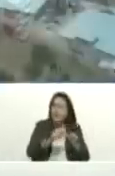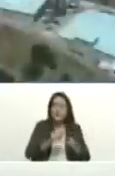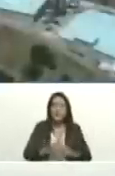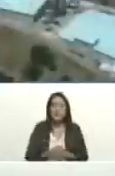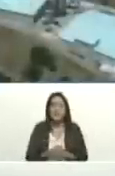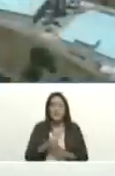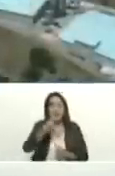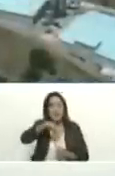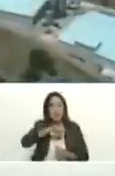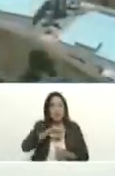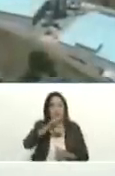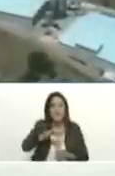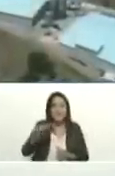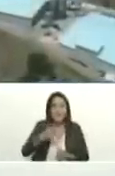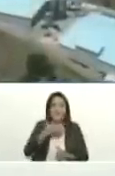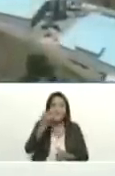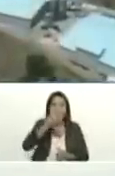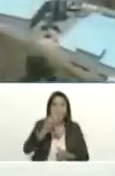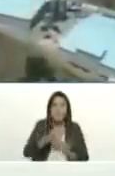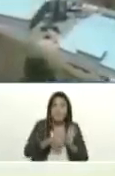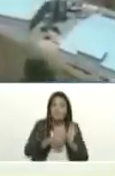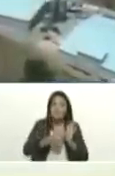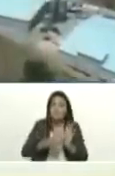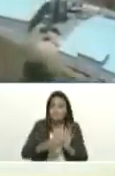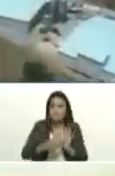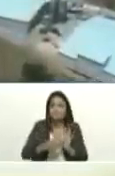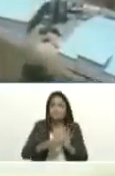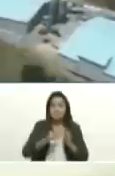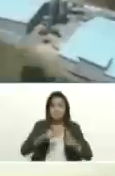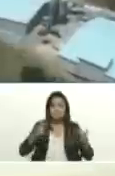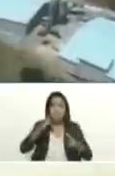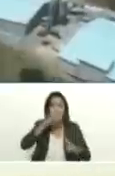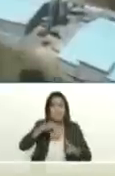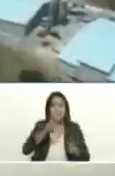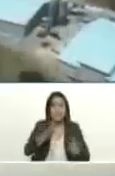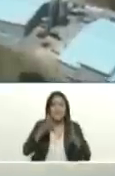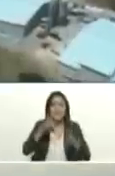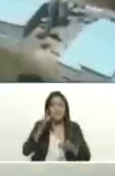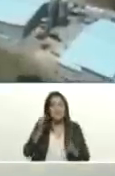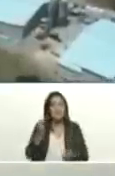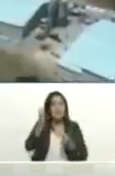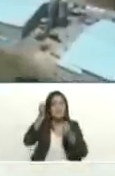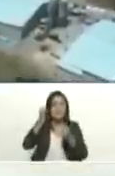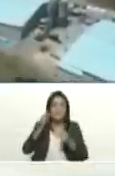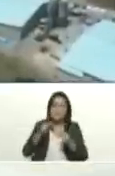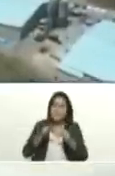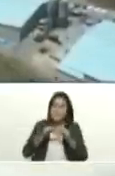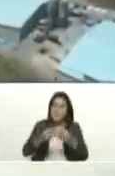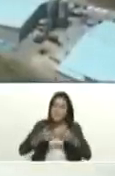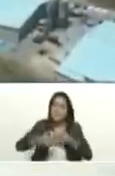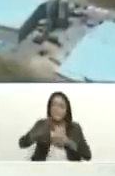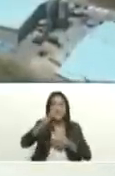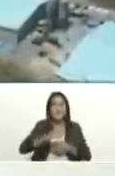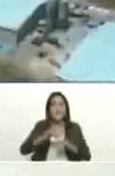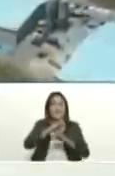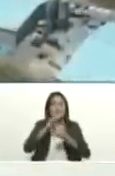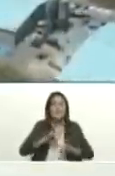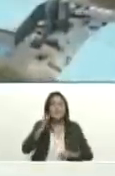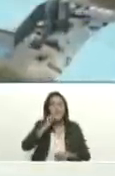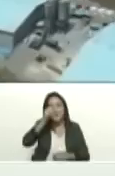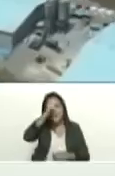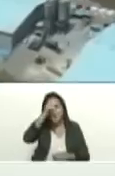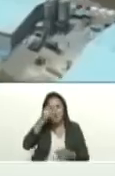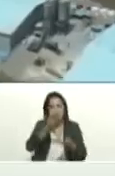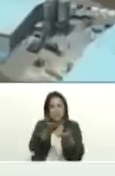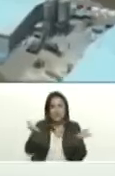los honestos somos más y el pueblo vencerá hasta la victoria siempre feliz fin de semana